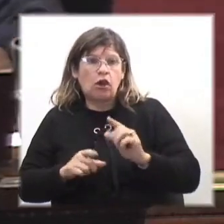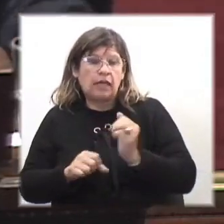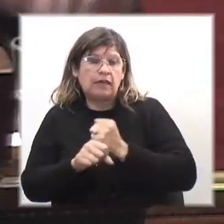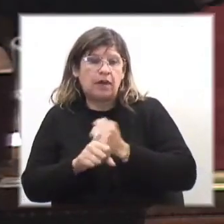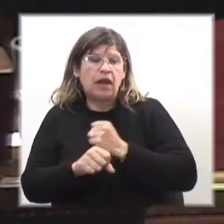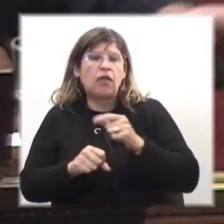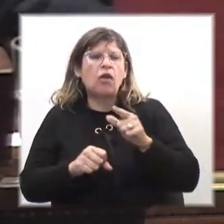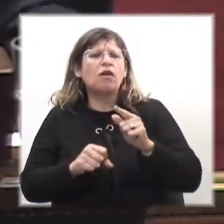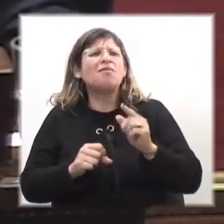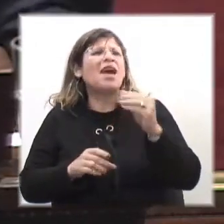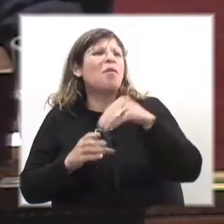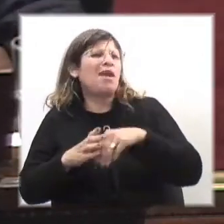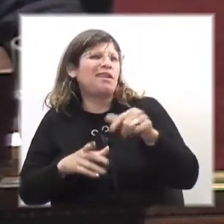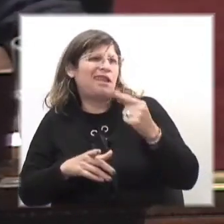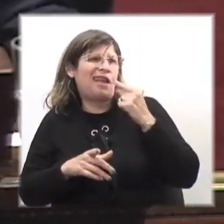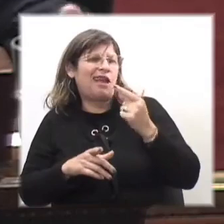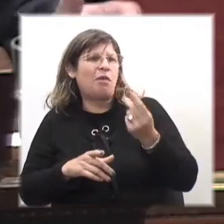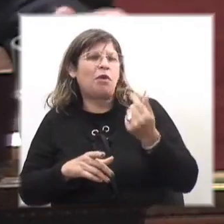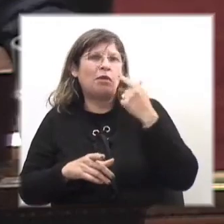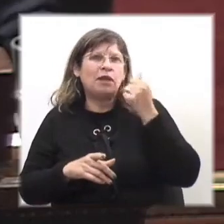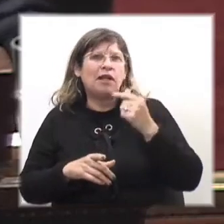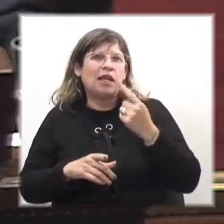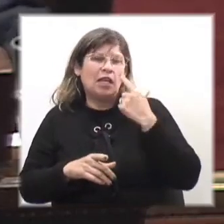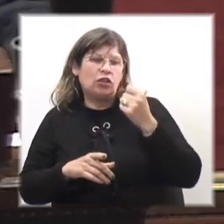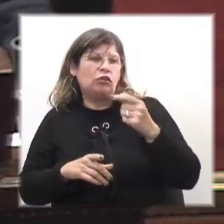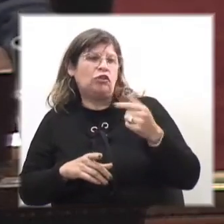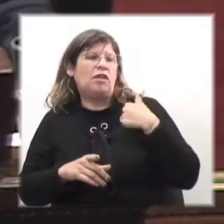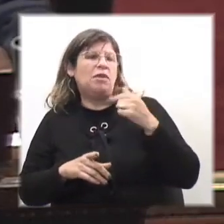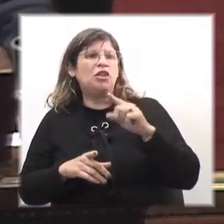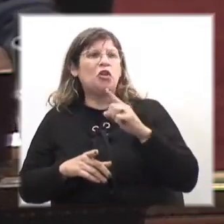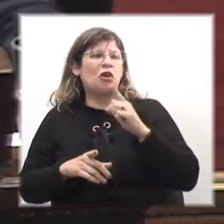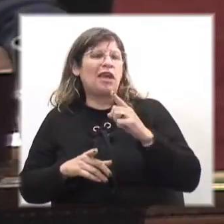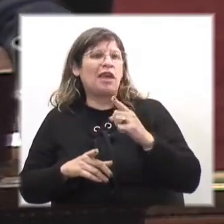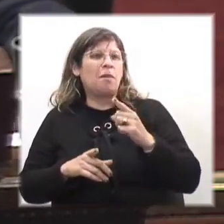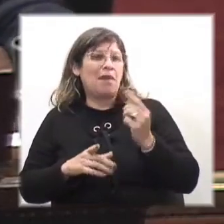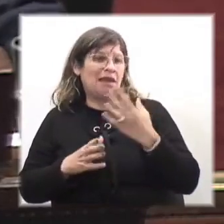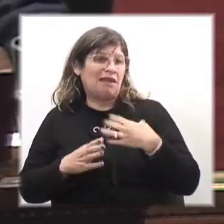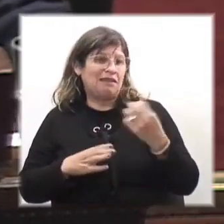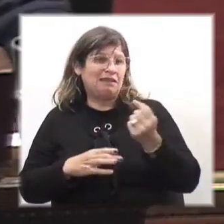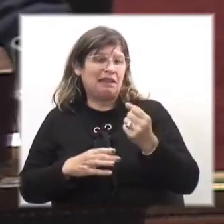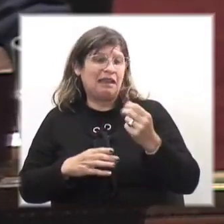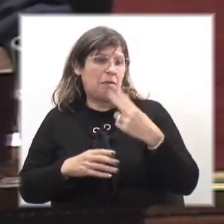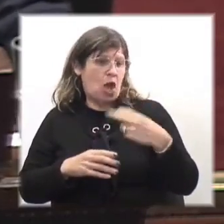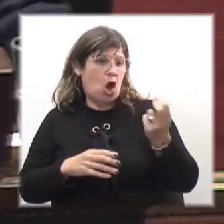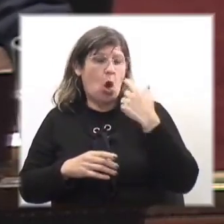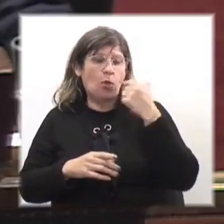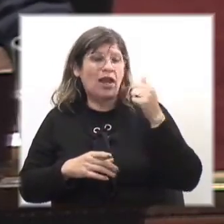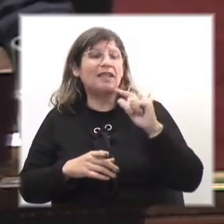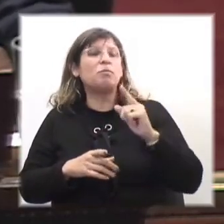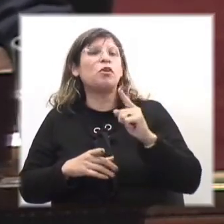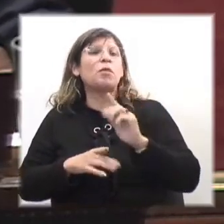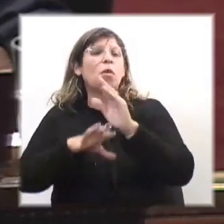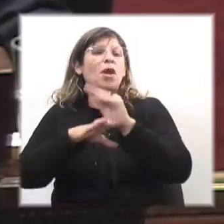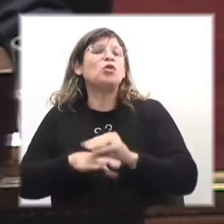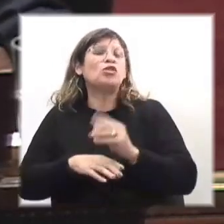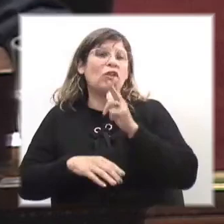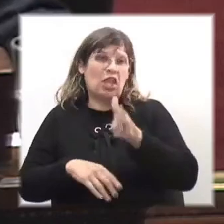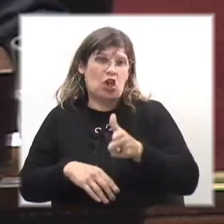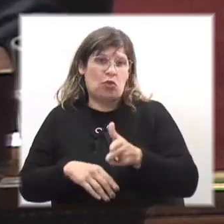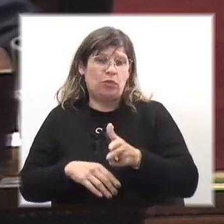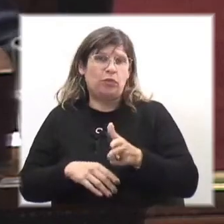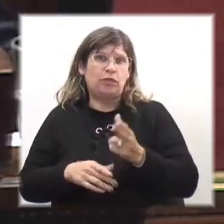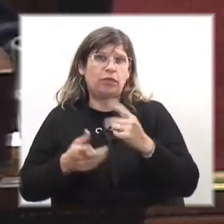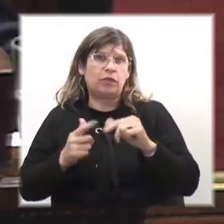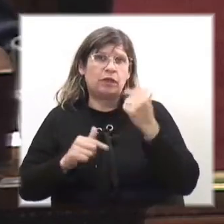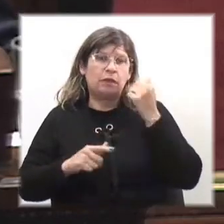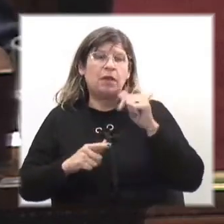propina y así me evito que mi mujer me reclame más plata para mi hijo. O sea, se evita que se pase la propina para